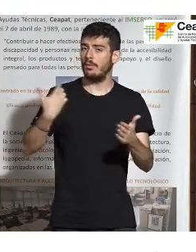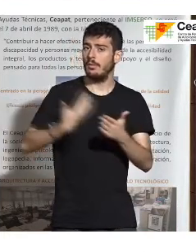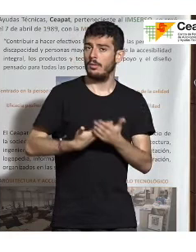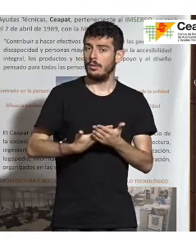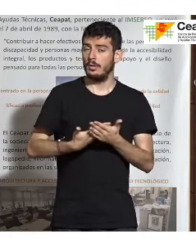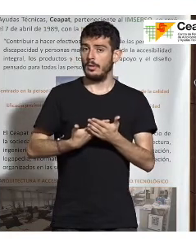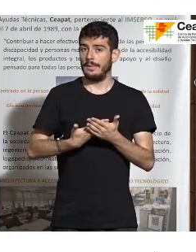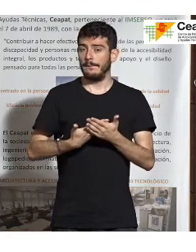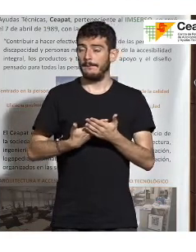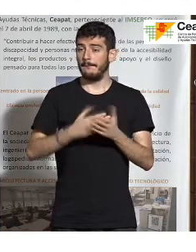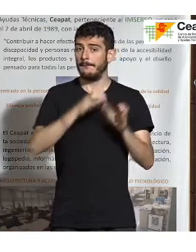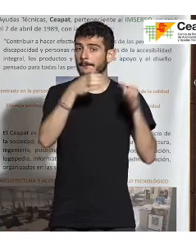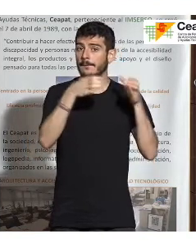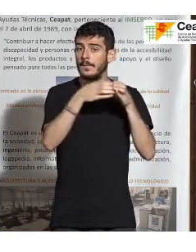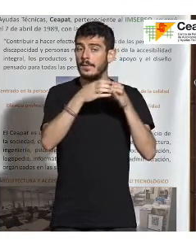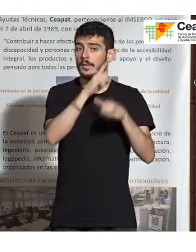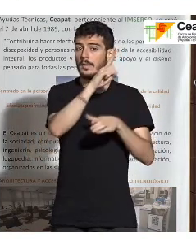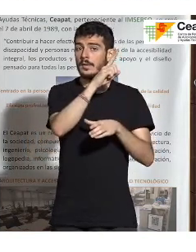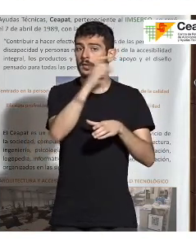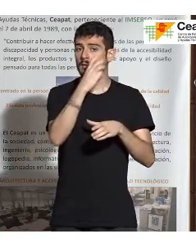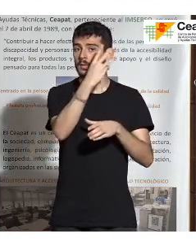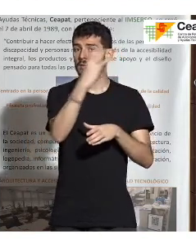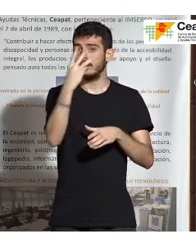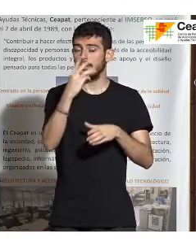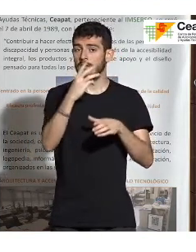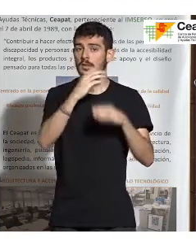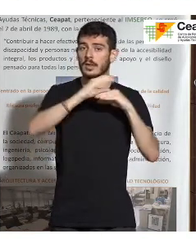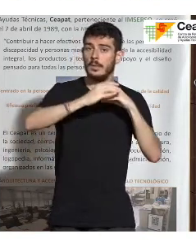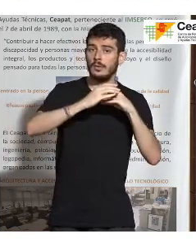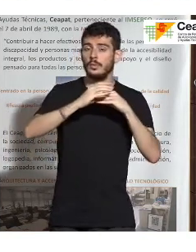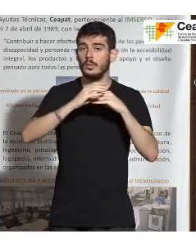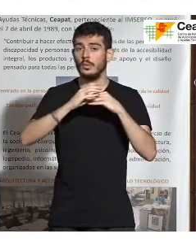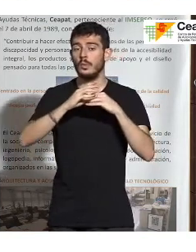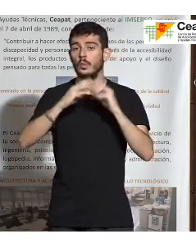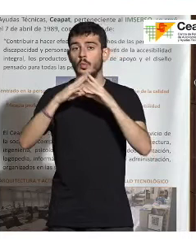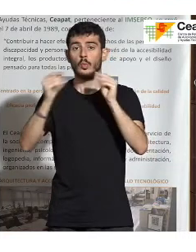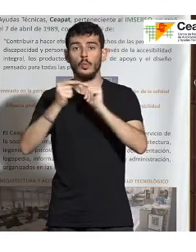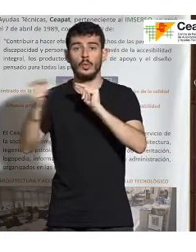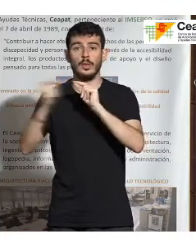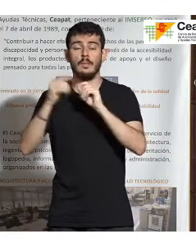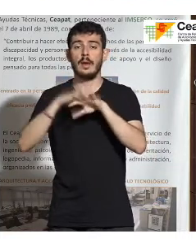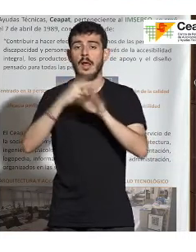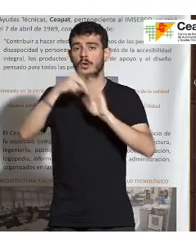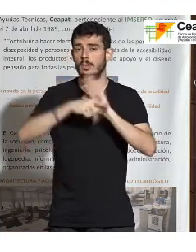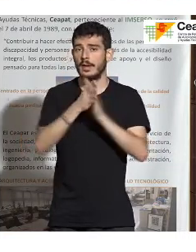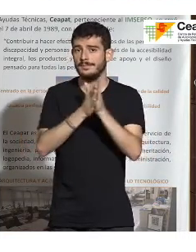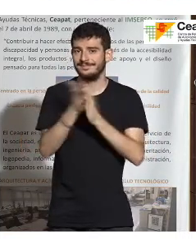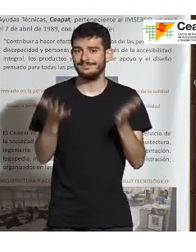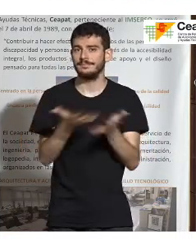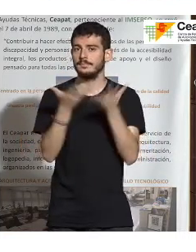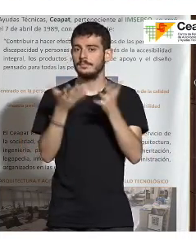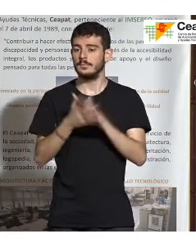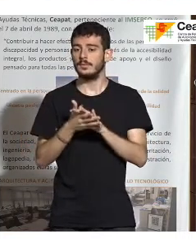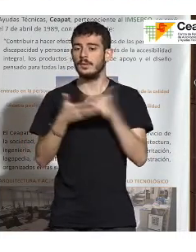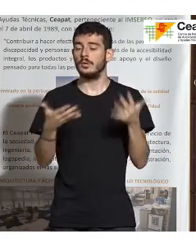grupo 133, CEAPAT y UNED, para impulsar la norma. Entonces, pues